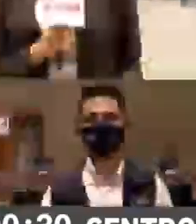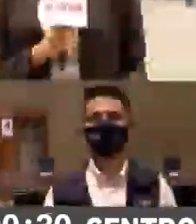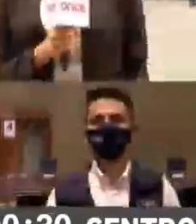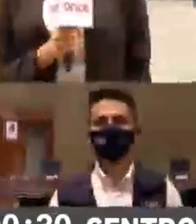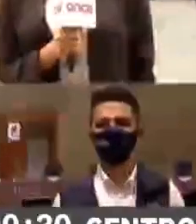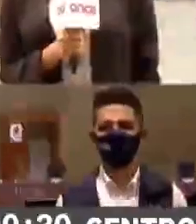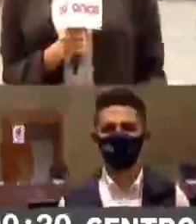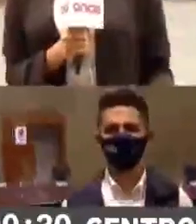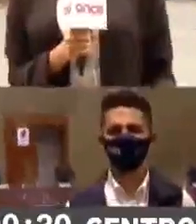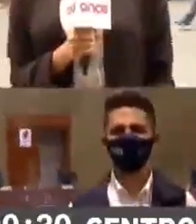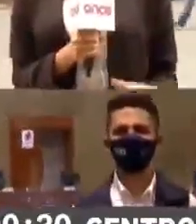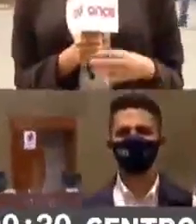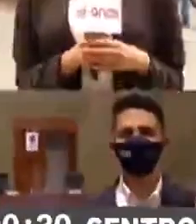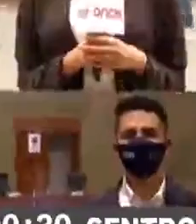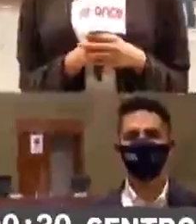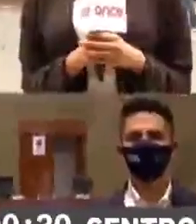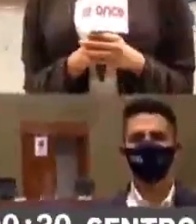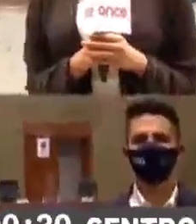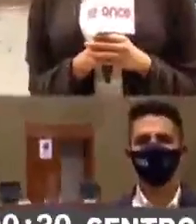vemos